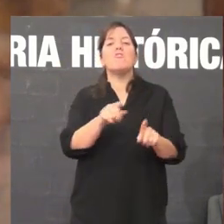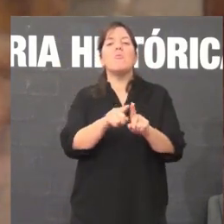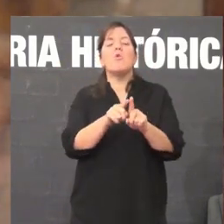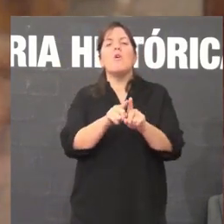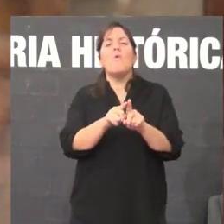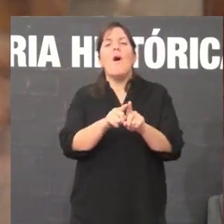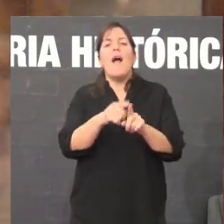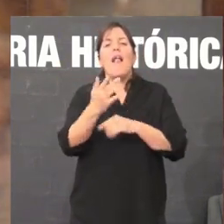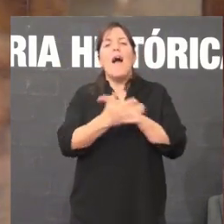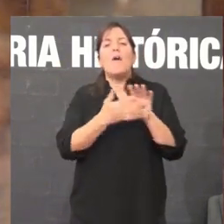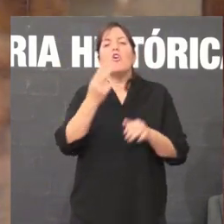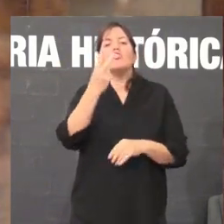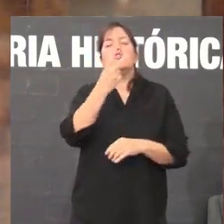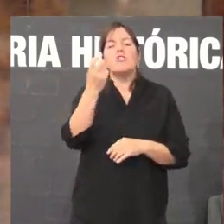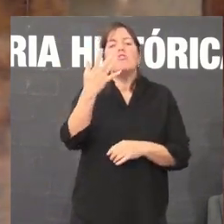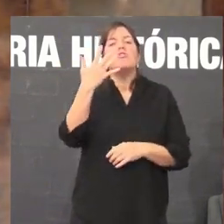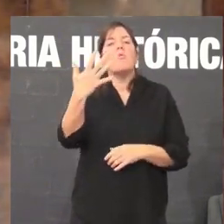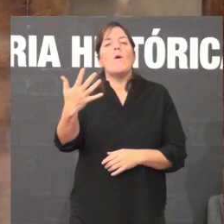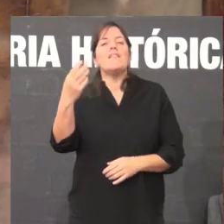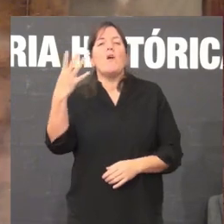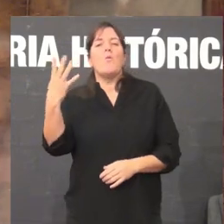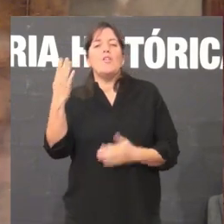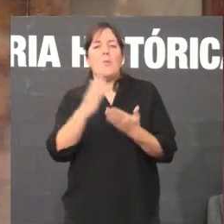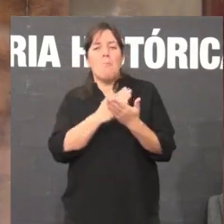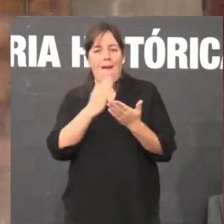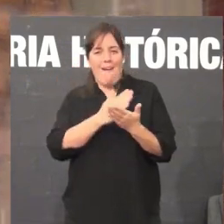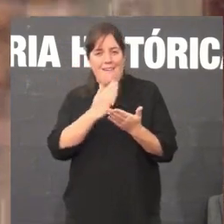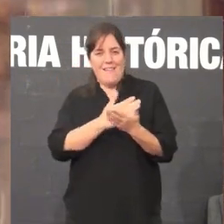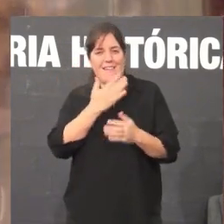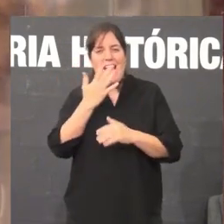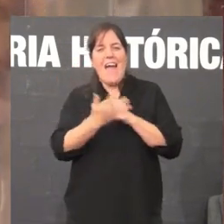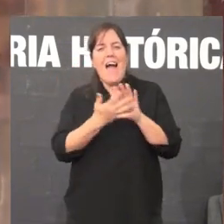relato 254 páxinas de represións.